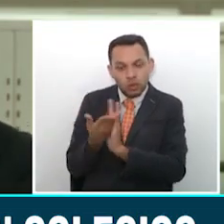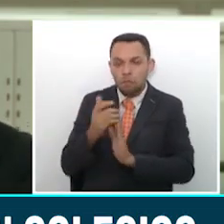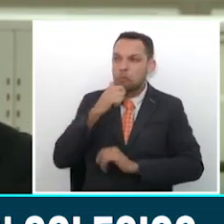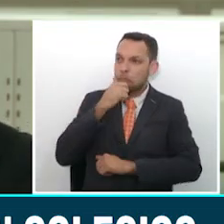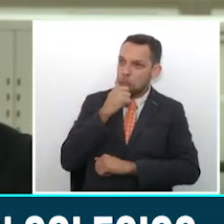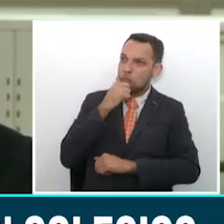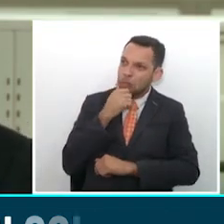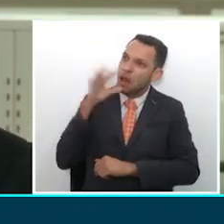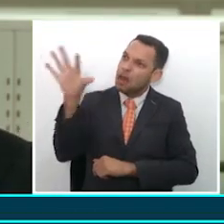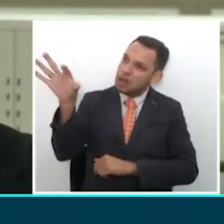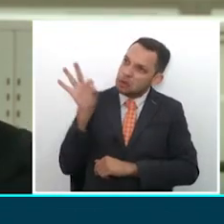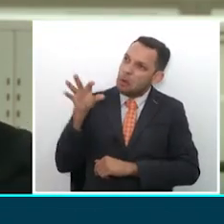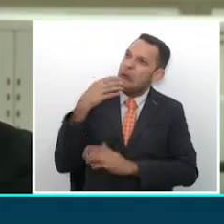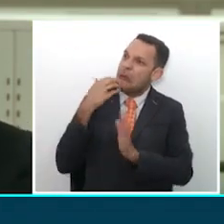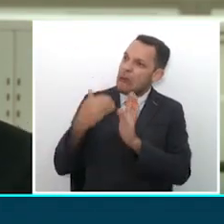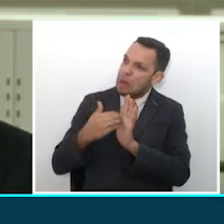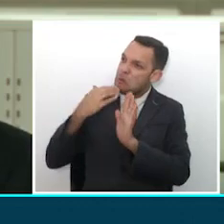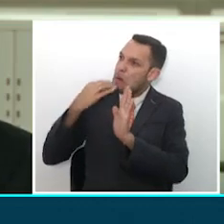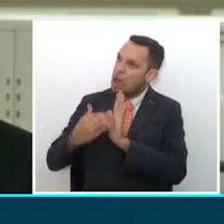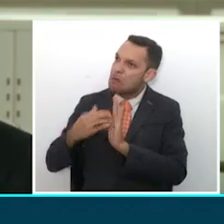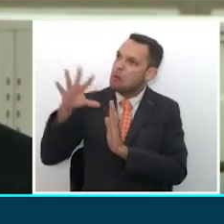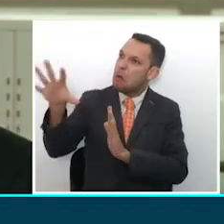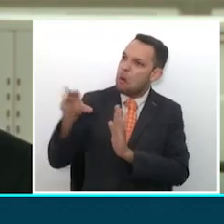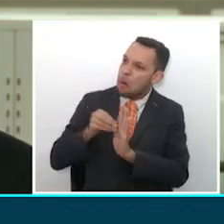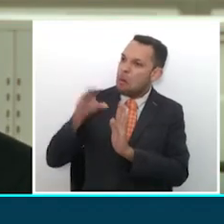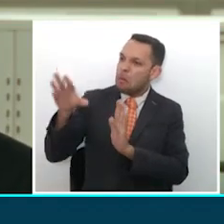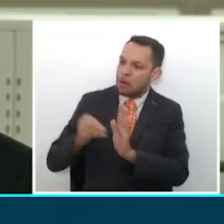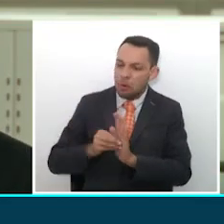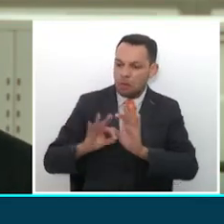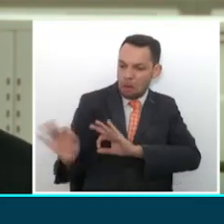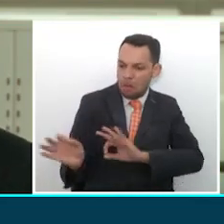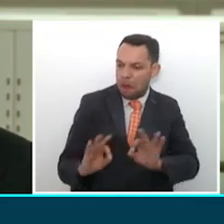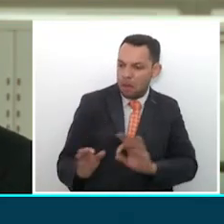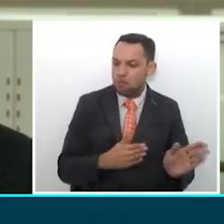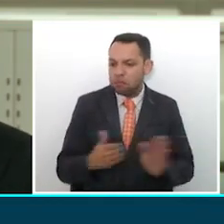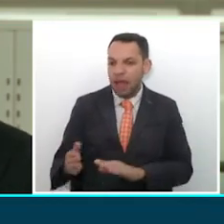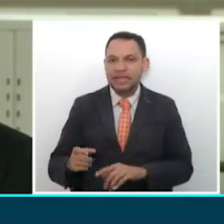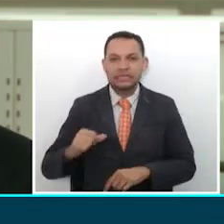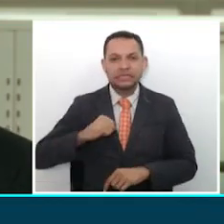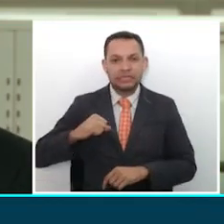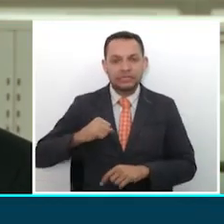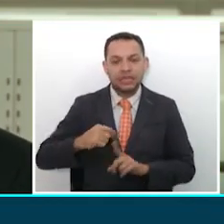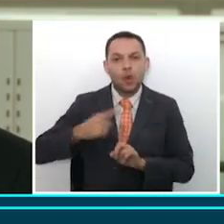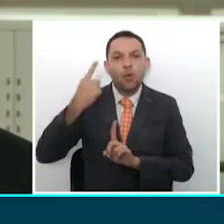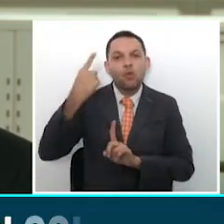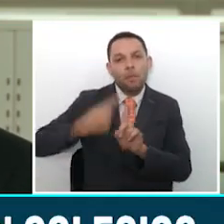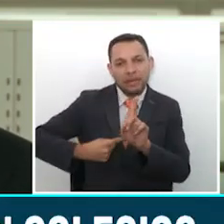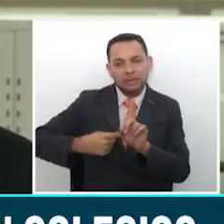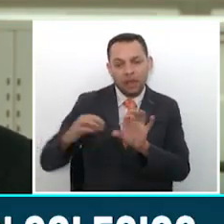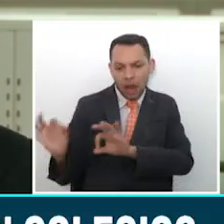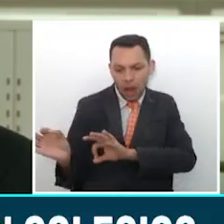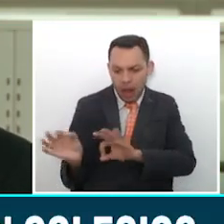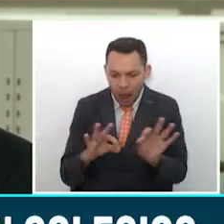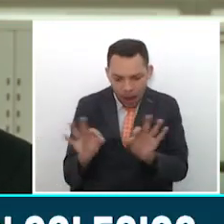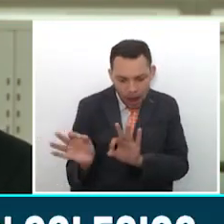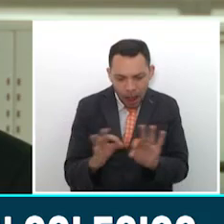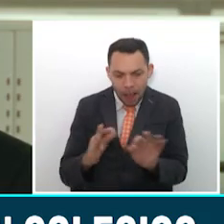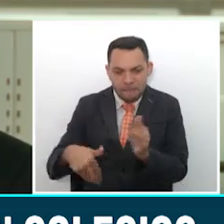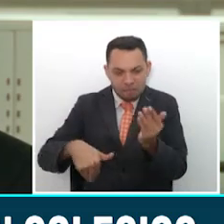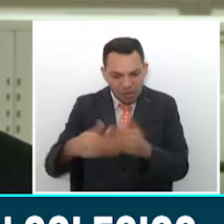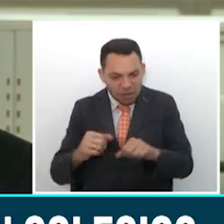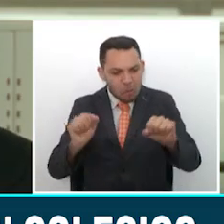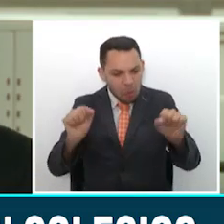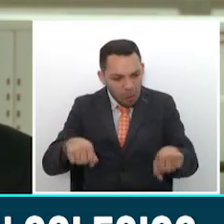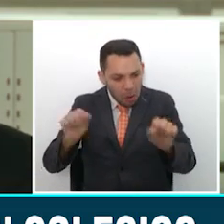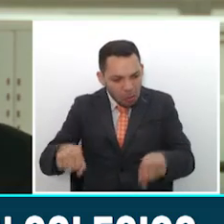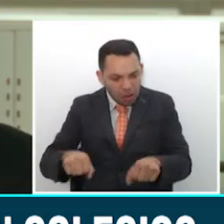los que ya empezaron. Y sobre ese ejercicio tenemos todavía un mes y tres semanas para organizar todo este proceso. Para mí creo que